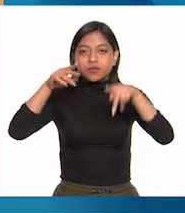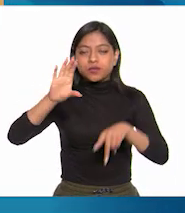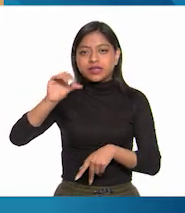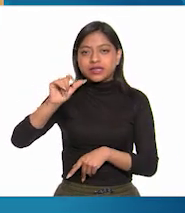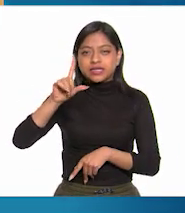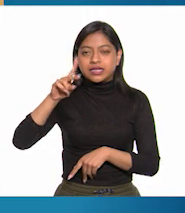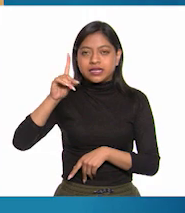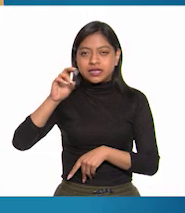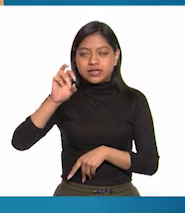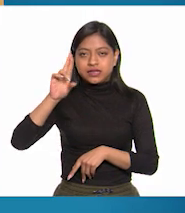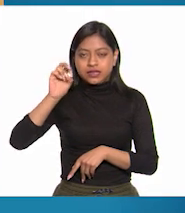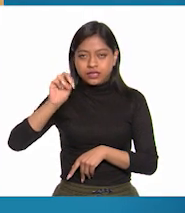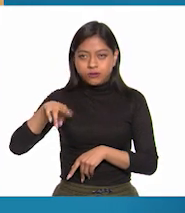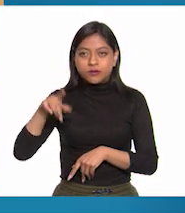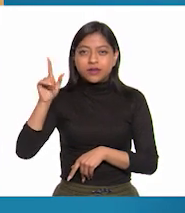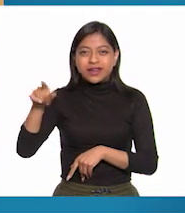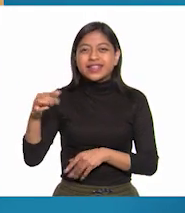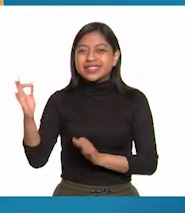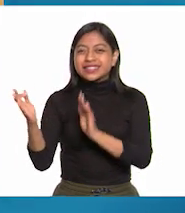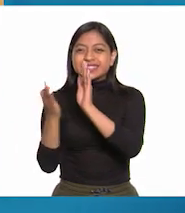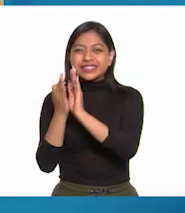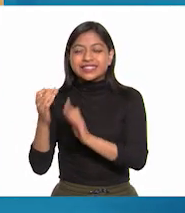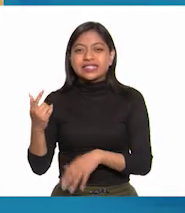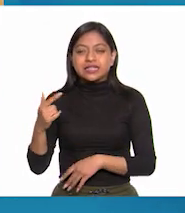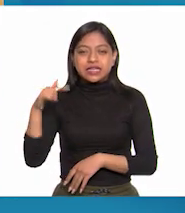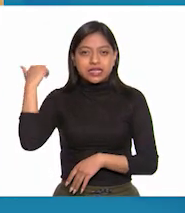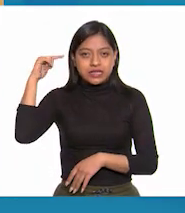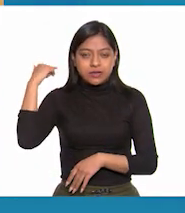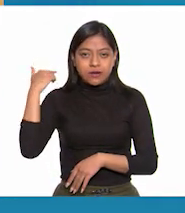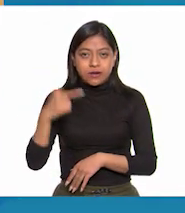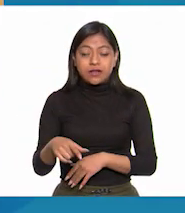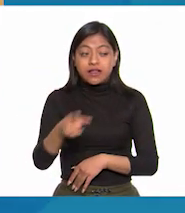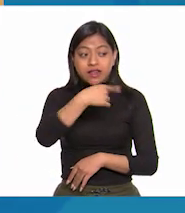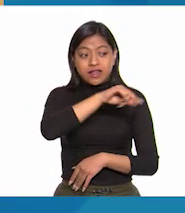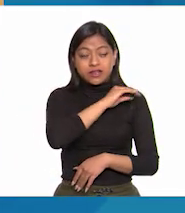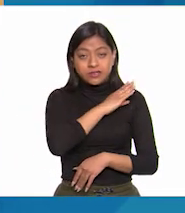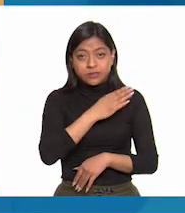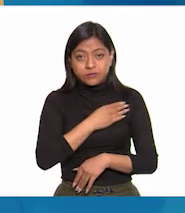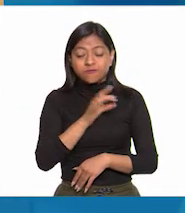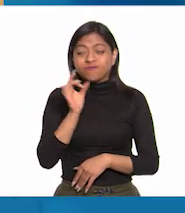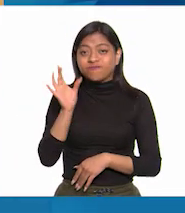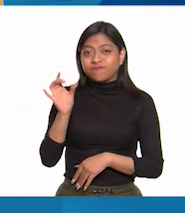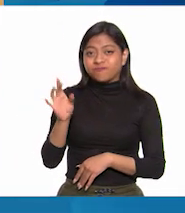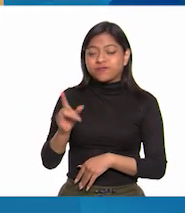Guadalajara. Donde 5 mil realistas disciplinados derrotaron a 90 mil insurgentes.